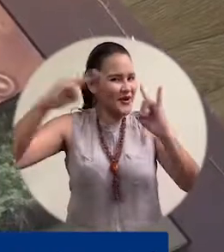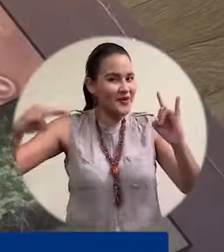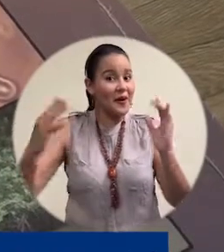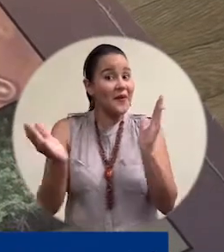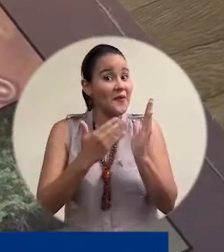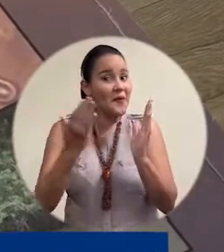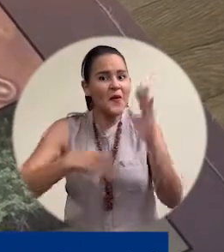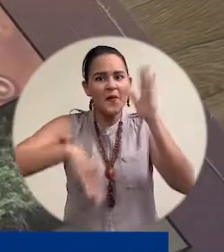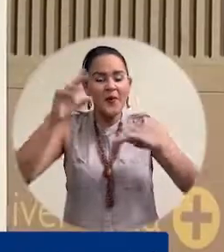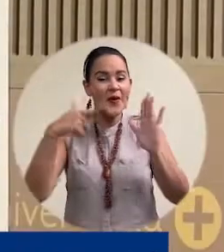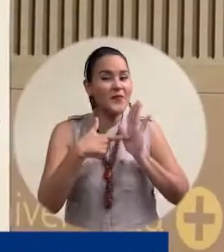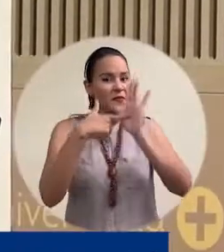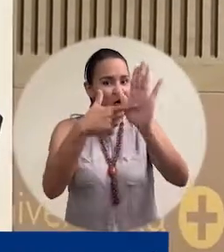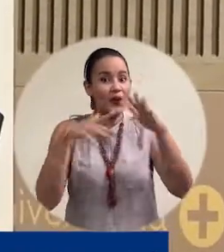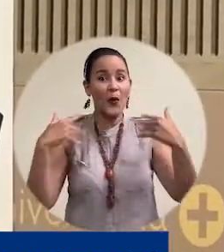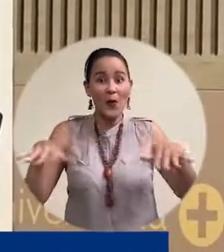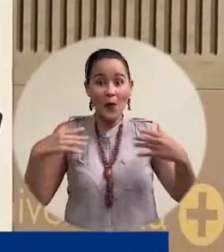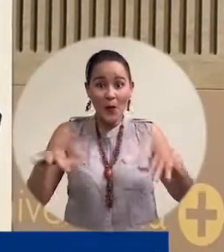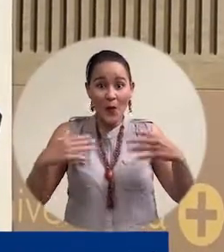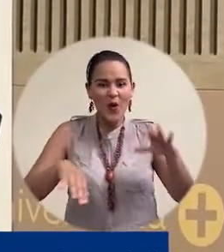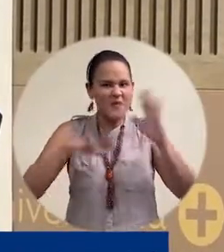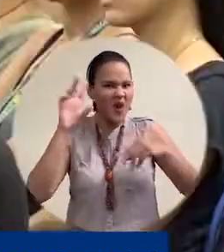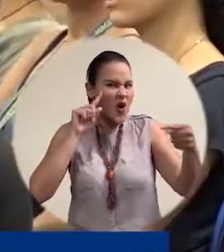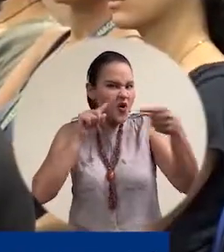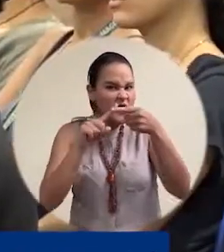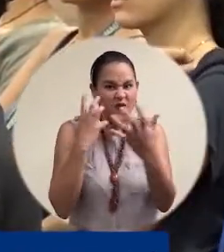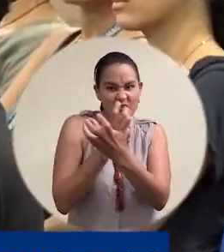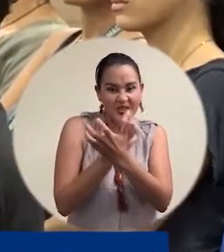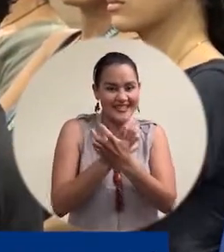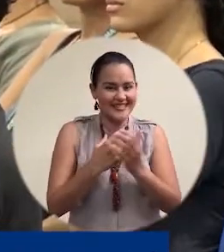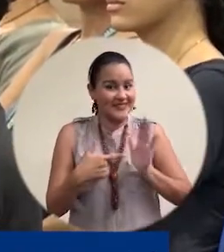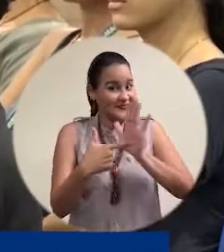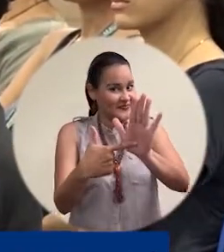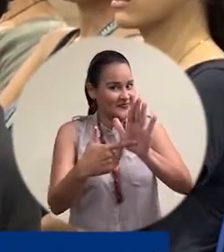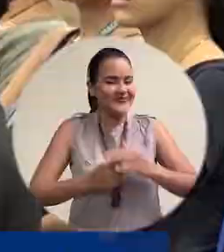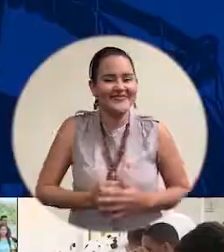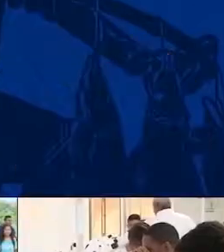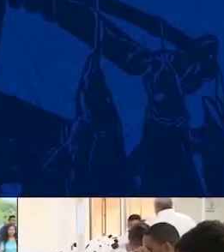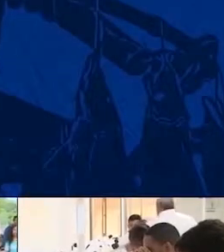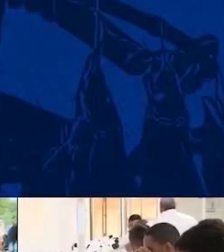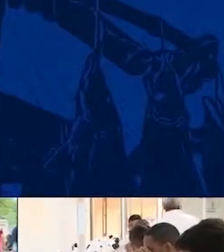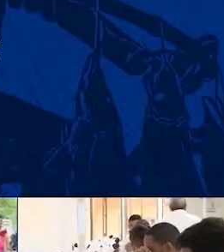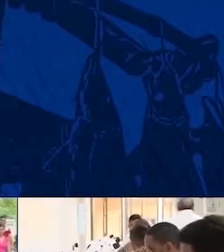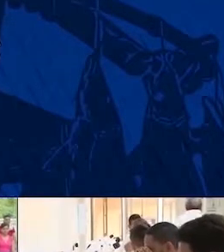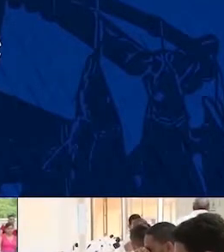Uni Magdalena destaca su presencia en revistas científicas de alto impacto.